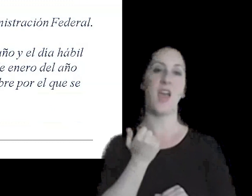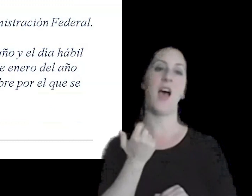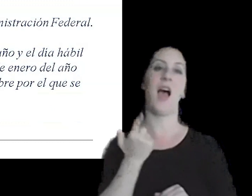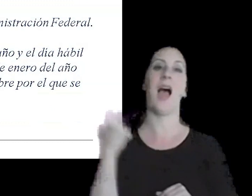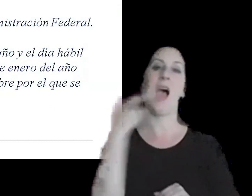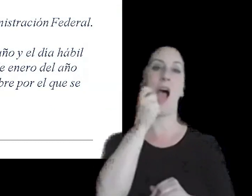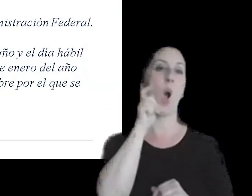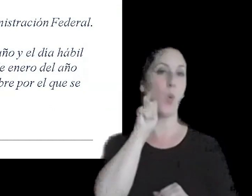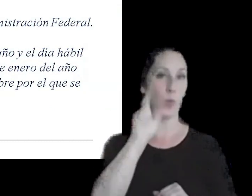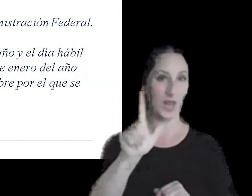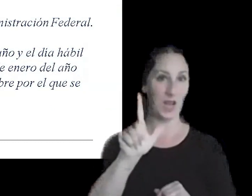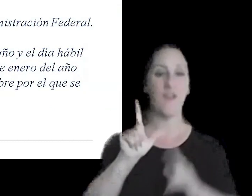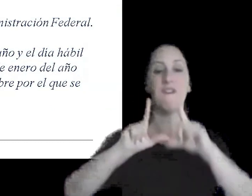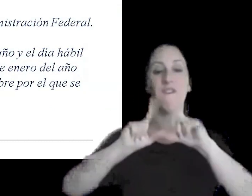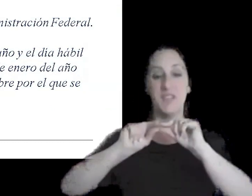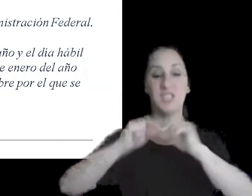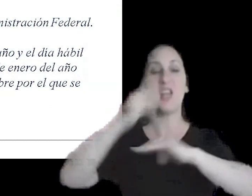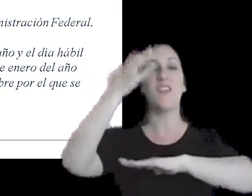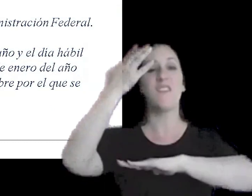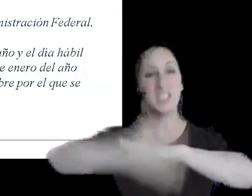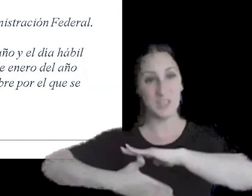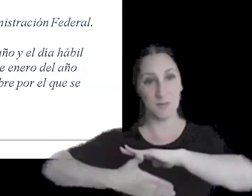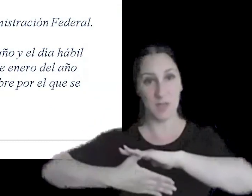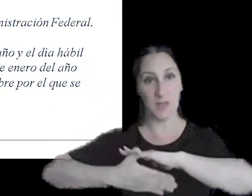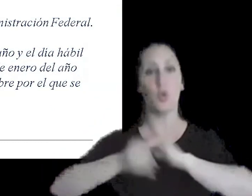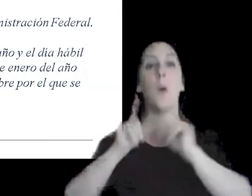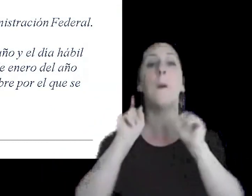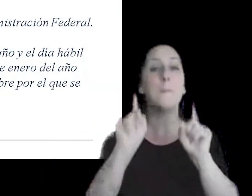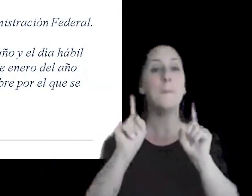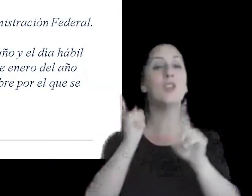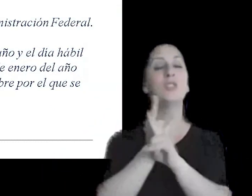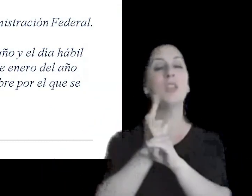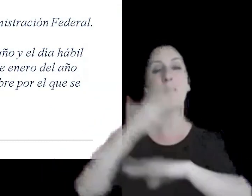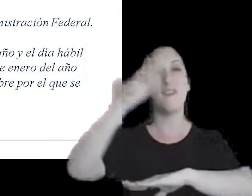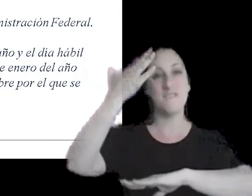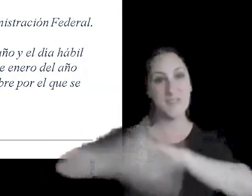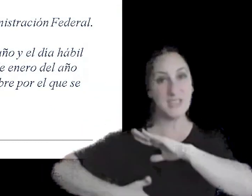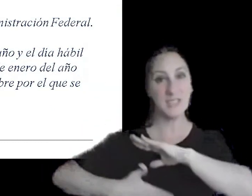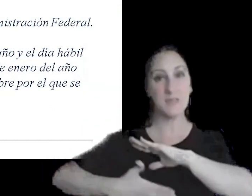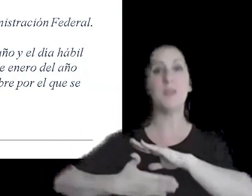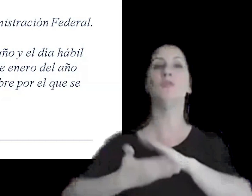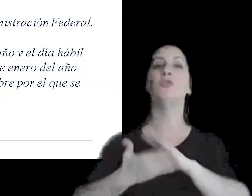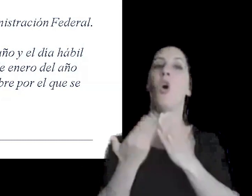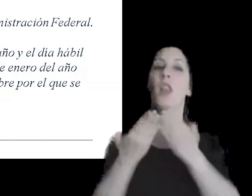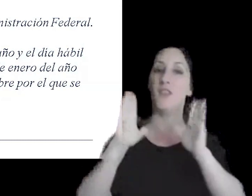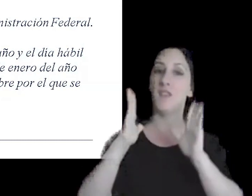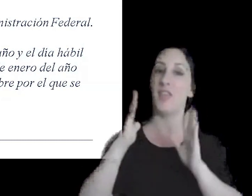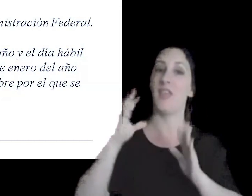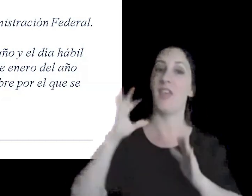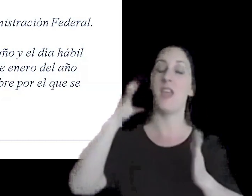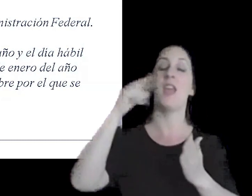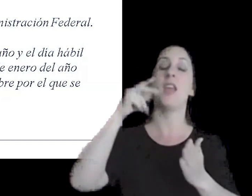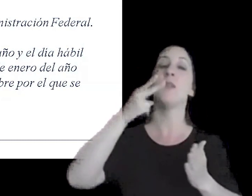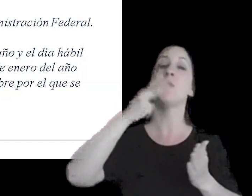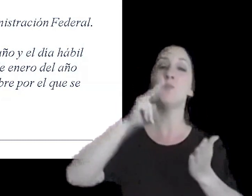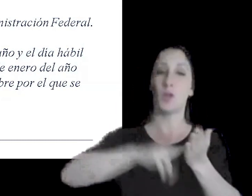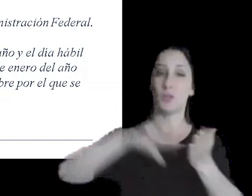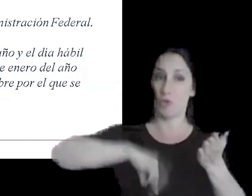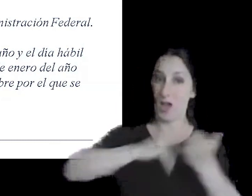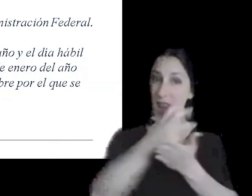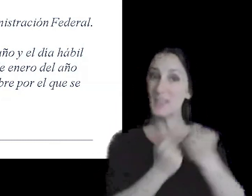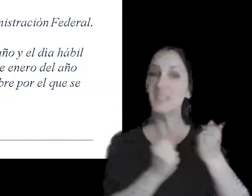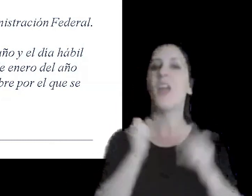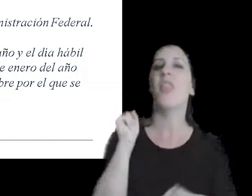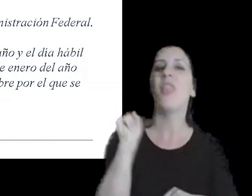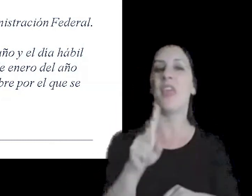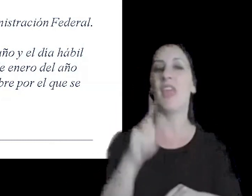a la fecha de vencimiento siempre que el vencimiento tanto de IVA de ganancias opere en el mes de enero del año